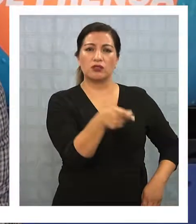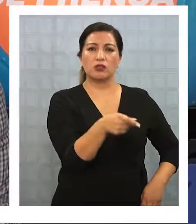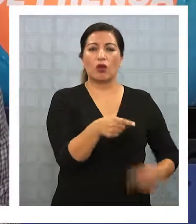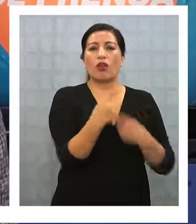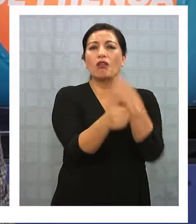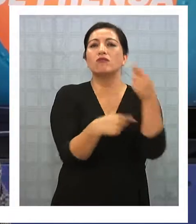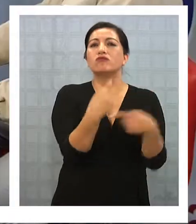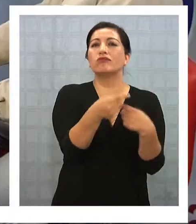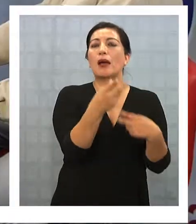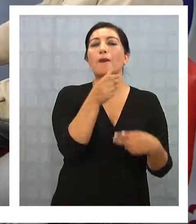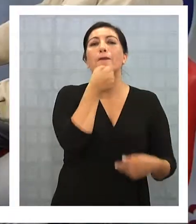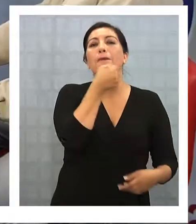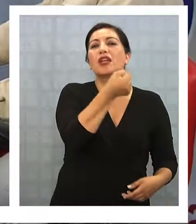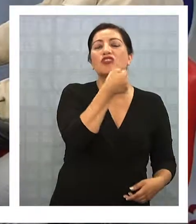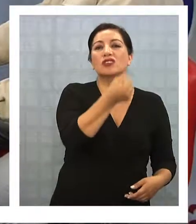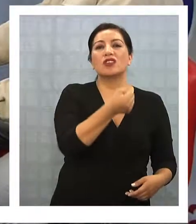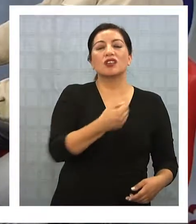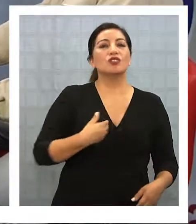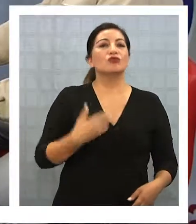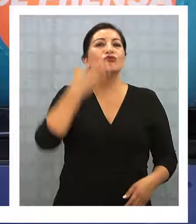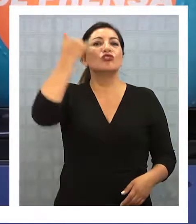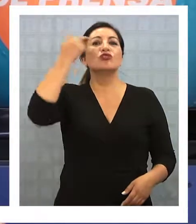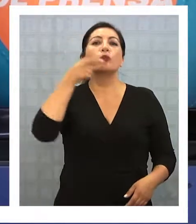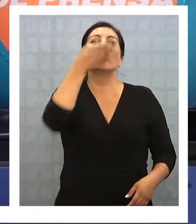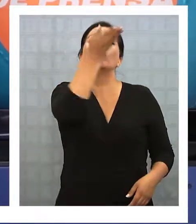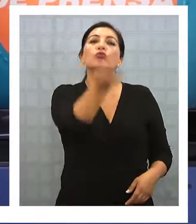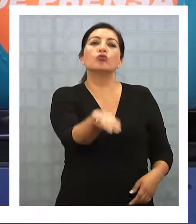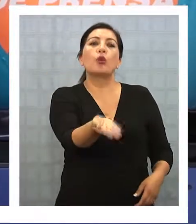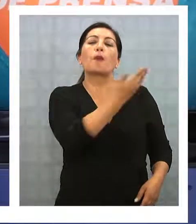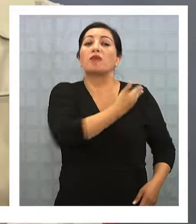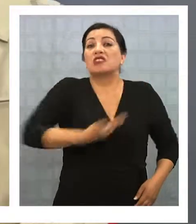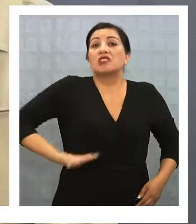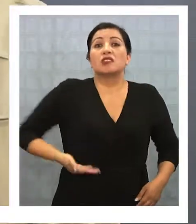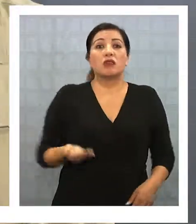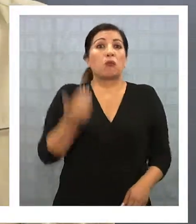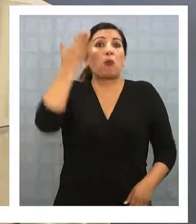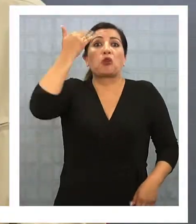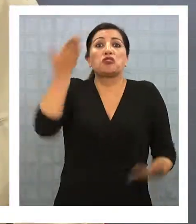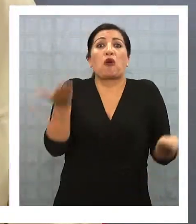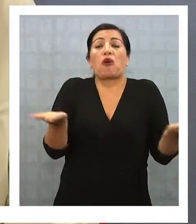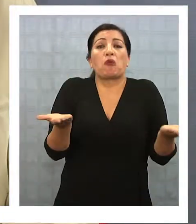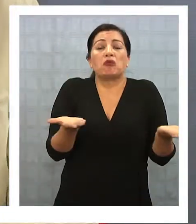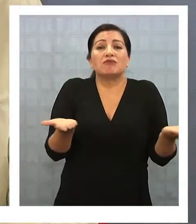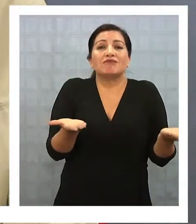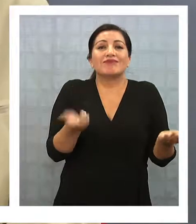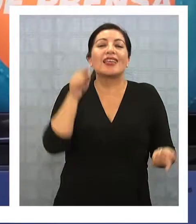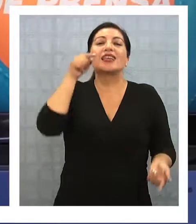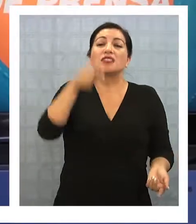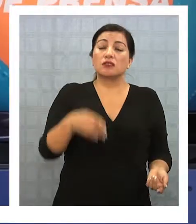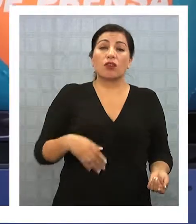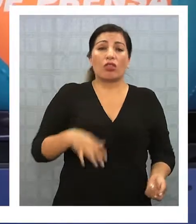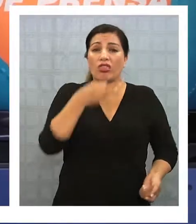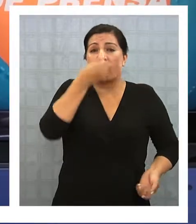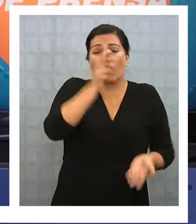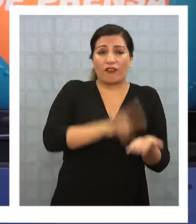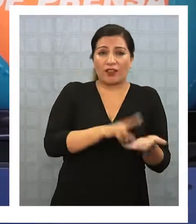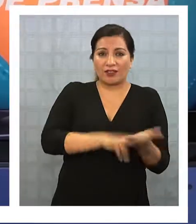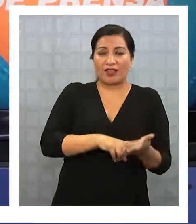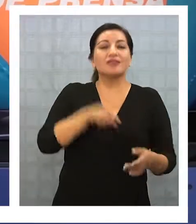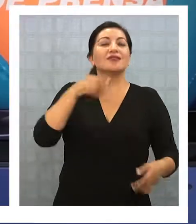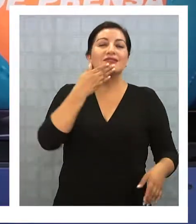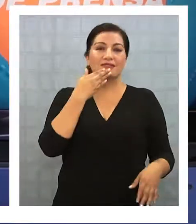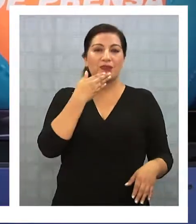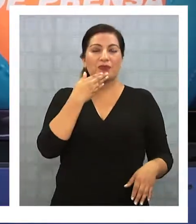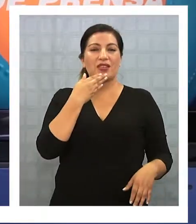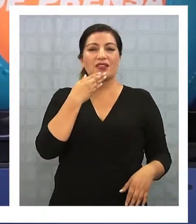yo respeto mucho tu trayectoria como periodista pero no sé cómo sería si tú te proclamas no cierto candidato a presidente de la república no de verdad te lo digo con mucha franqueza